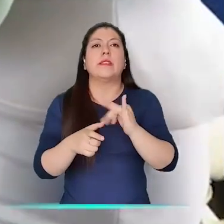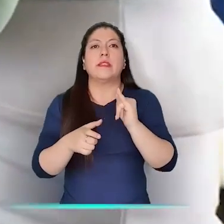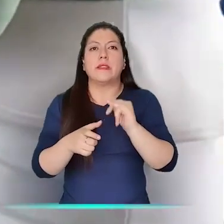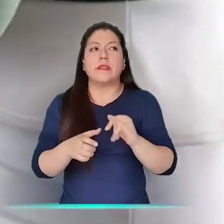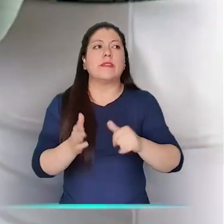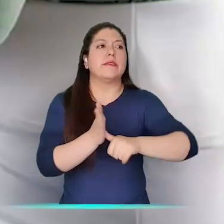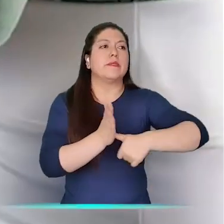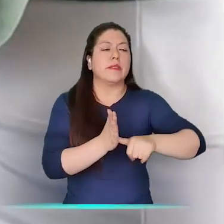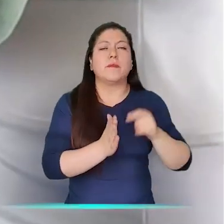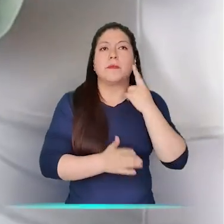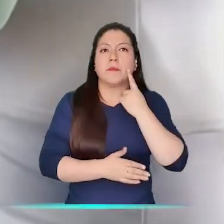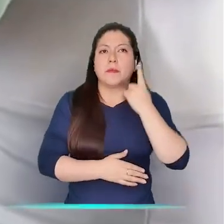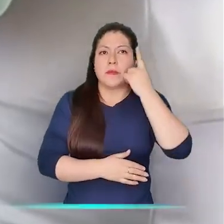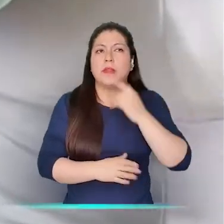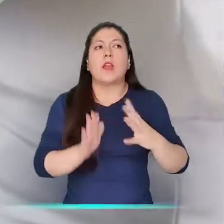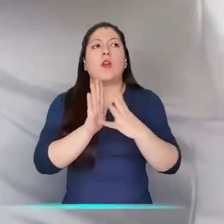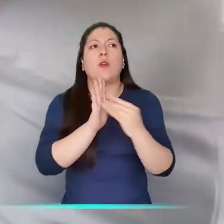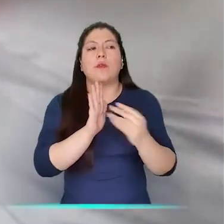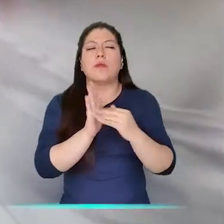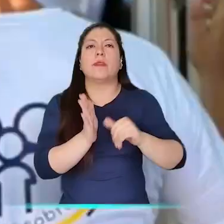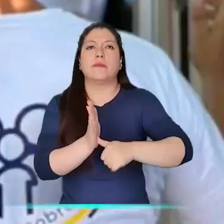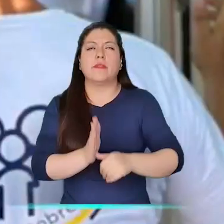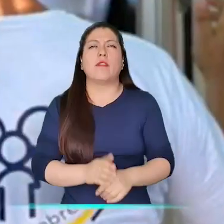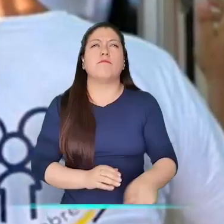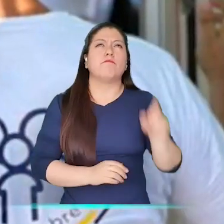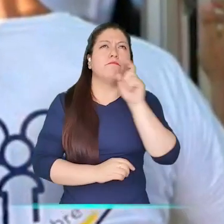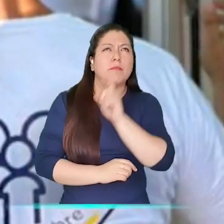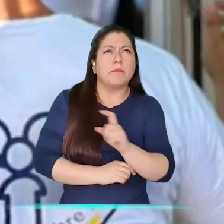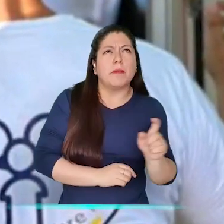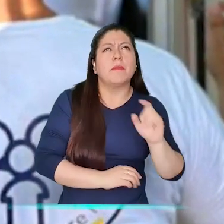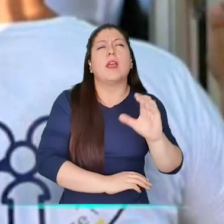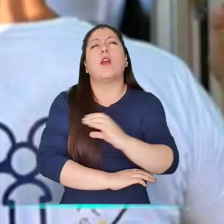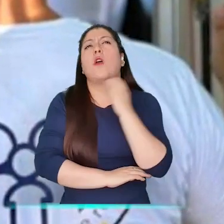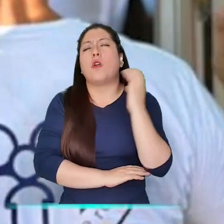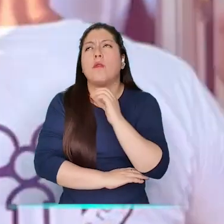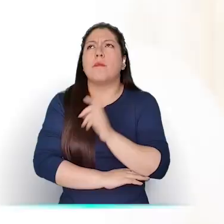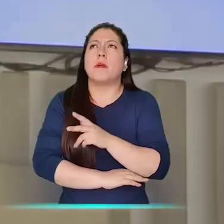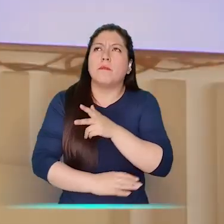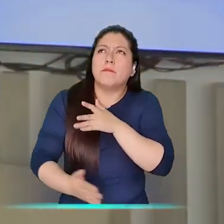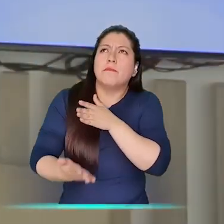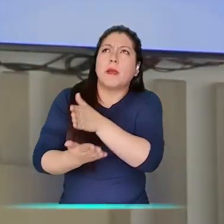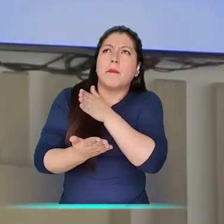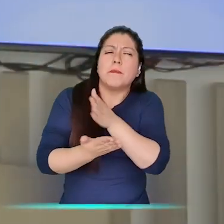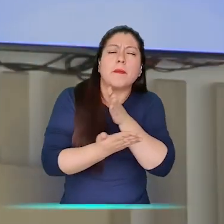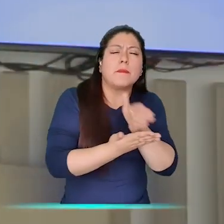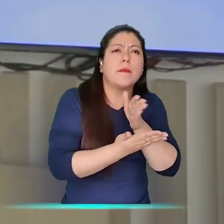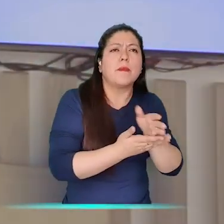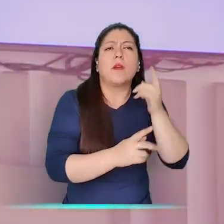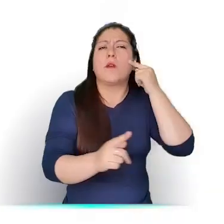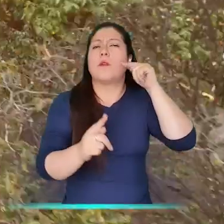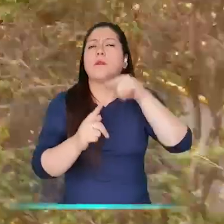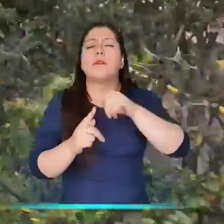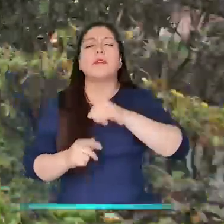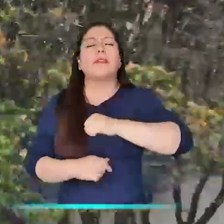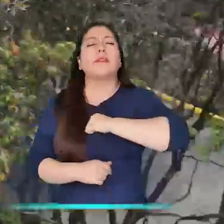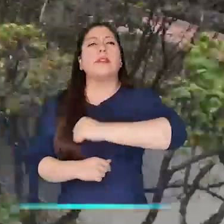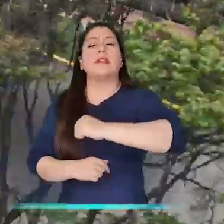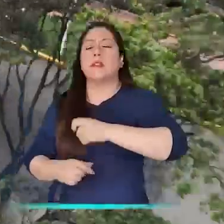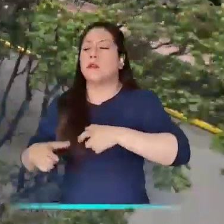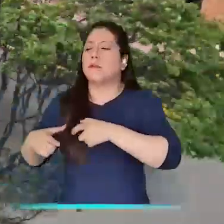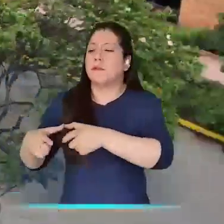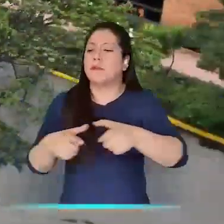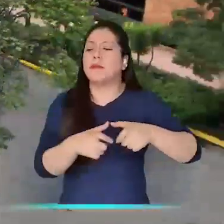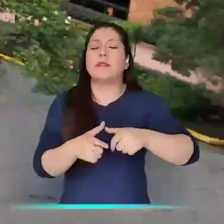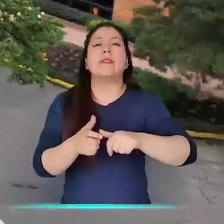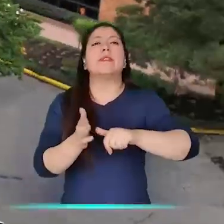en registro civil, tarjeta de identidad, cédula por primera vez y duplicado. Seguiremos recorriendo el país, trabajando y